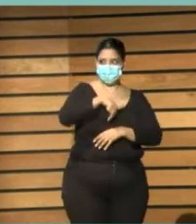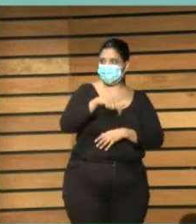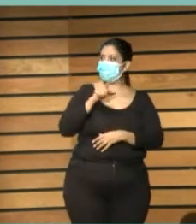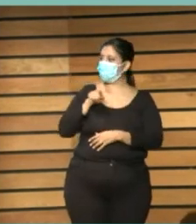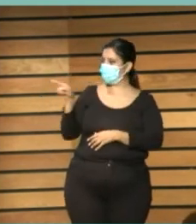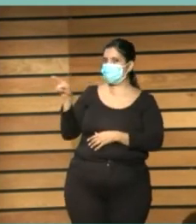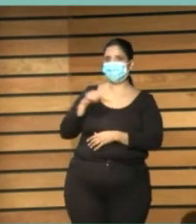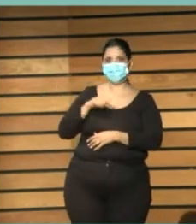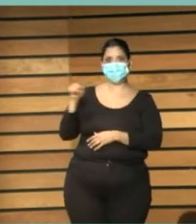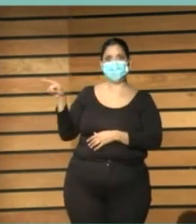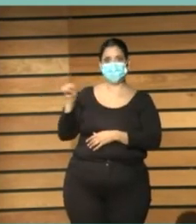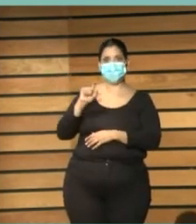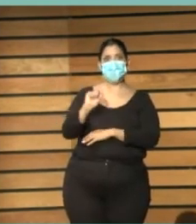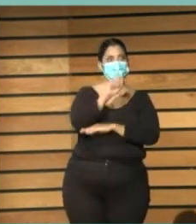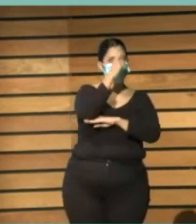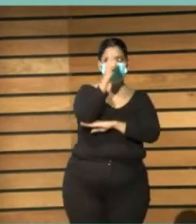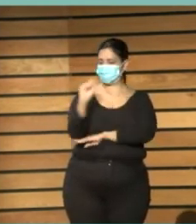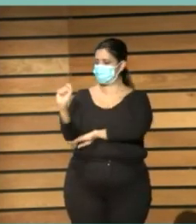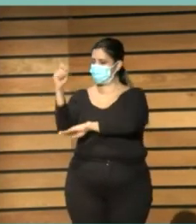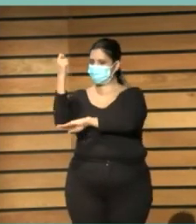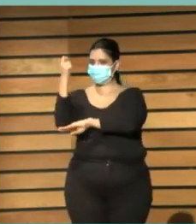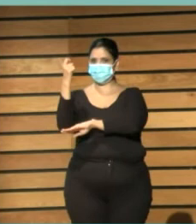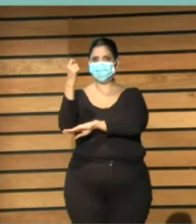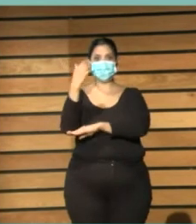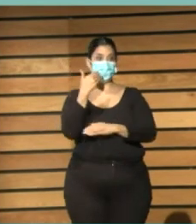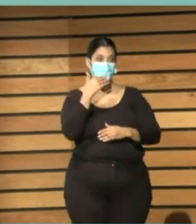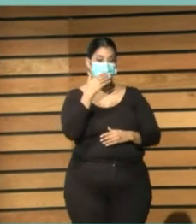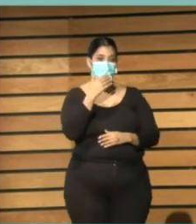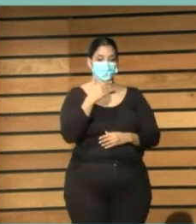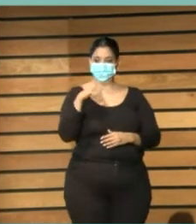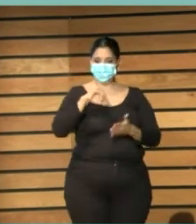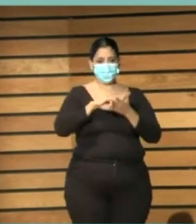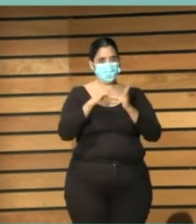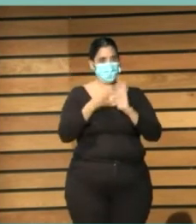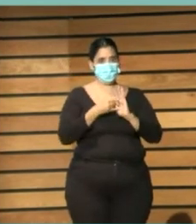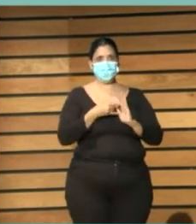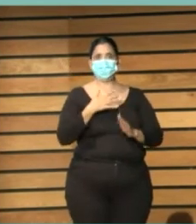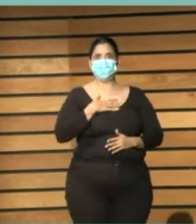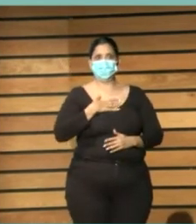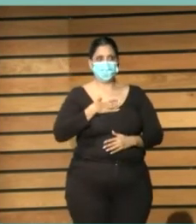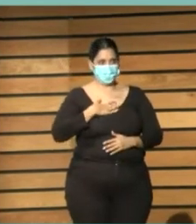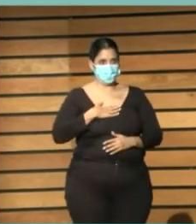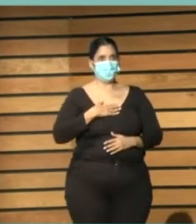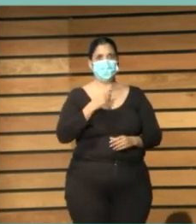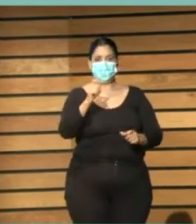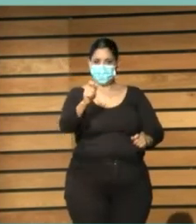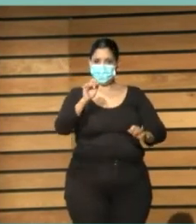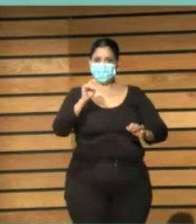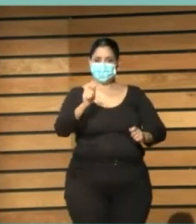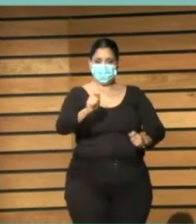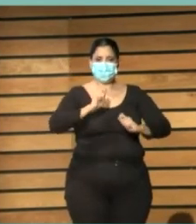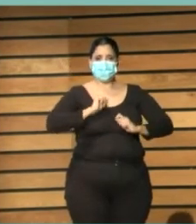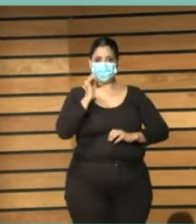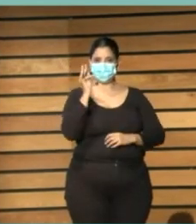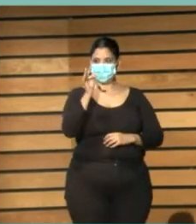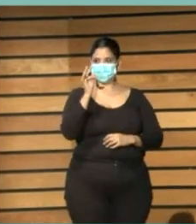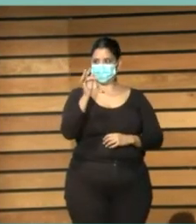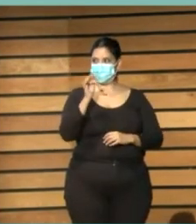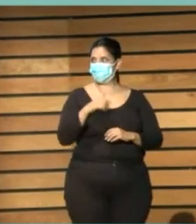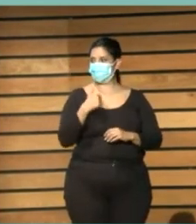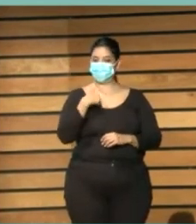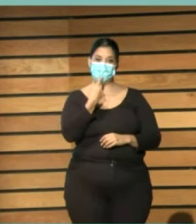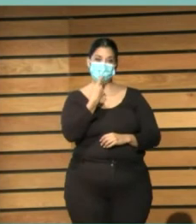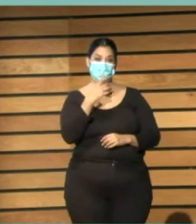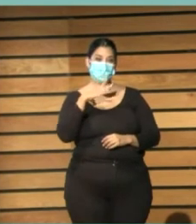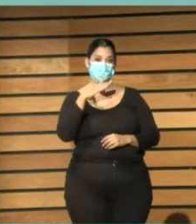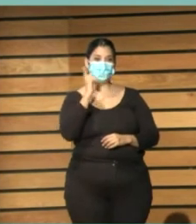que es un placer y un gusto conocerlo yo ahora voy a hacer de influencer sin móvil y